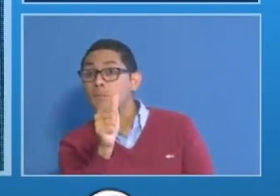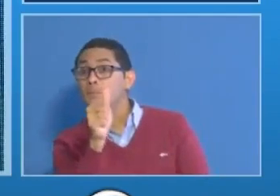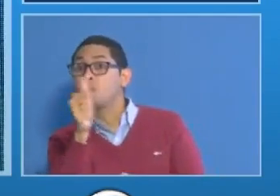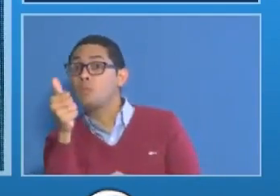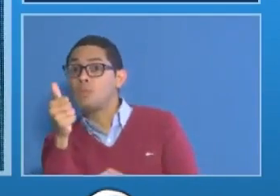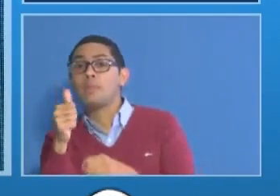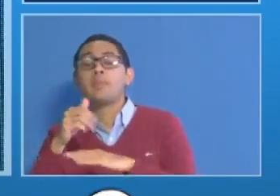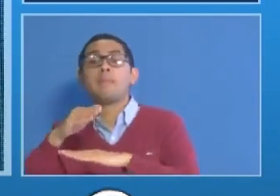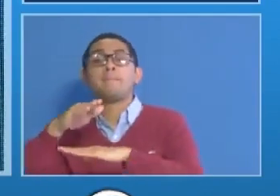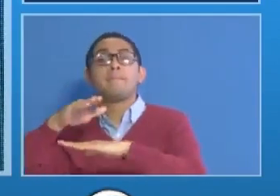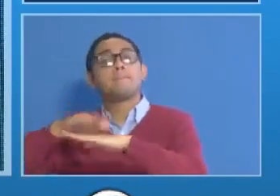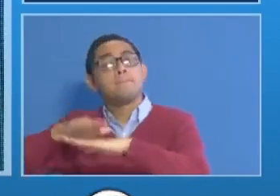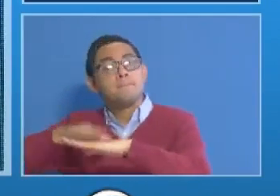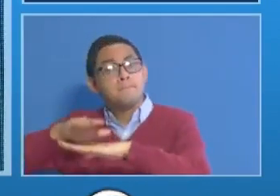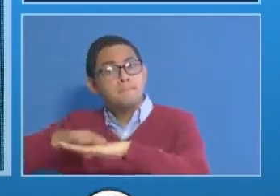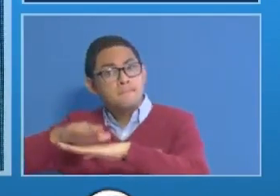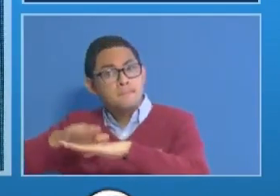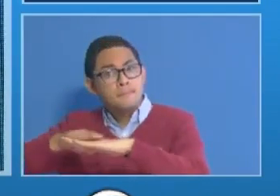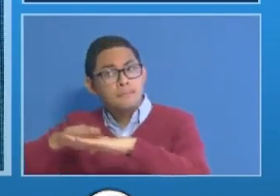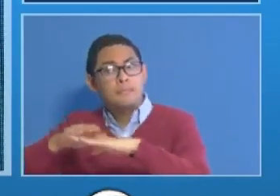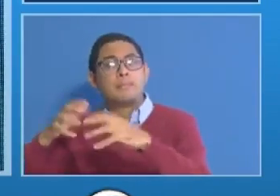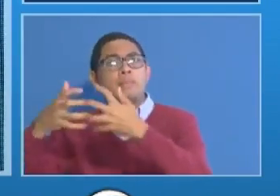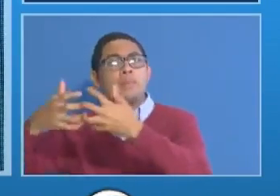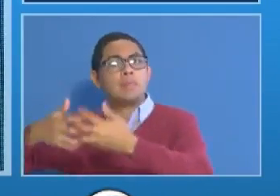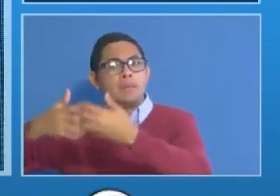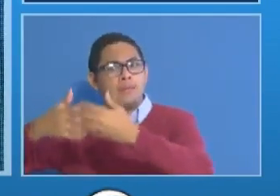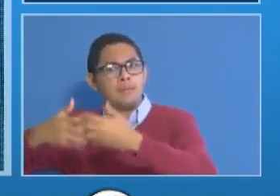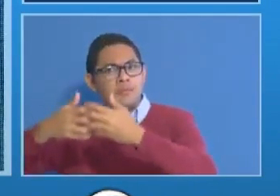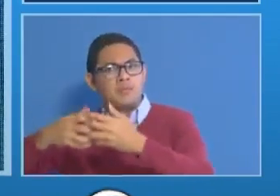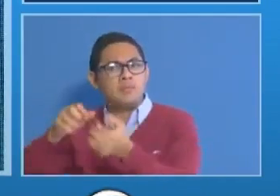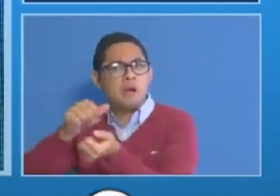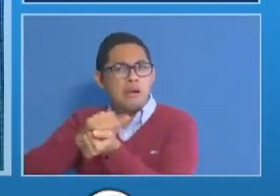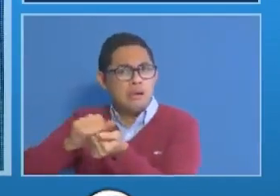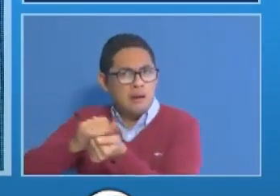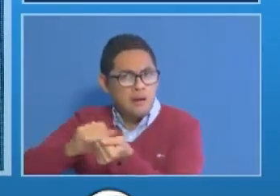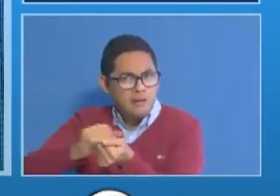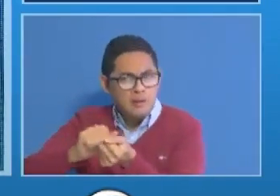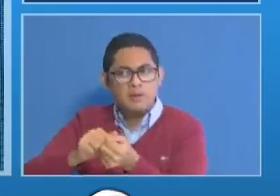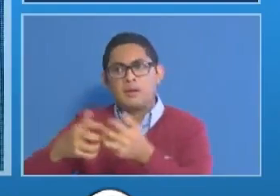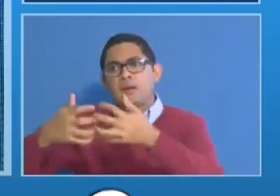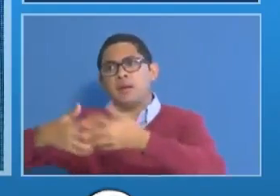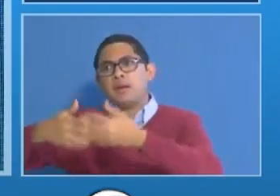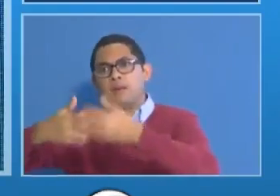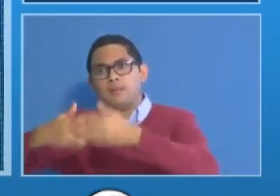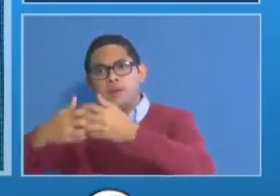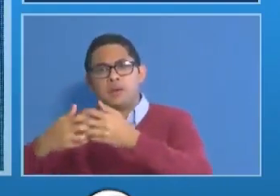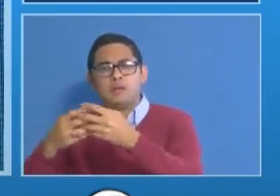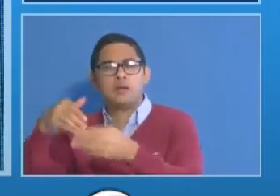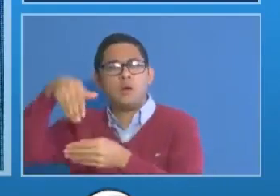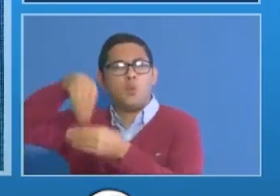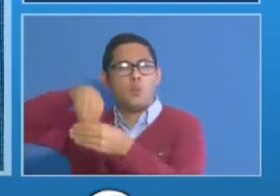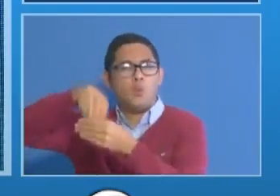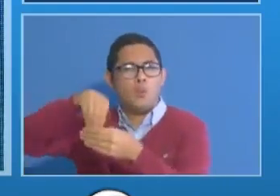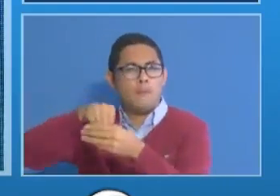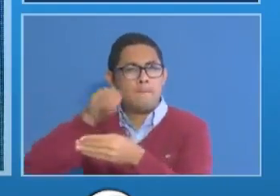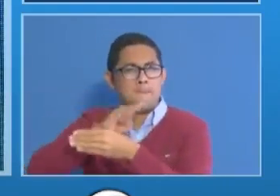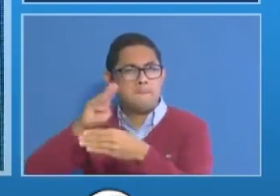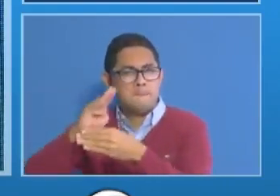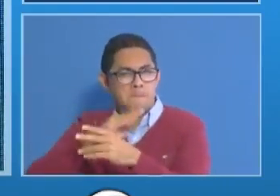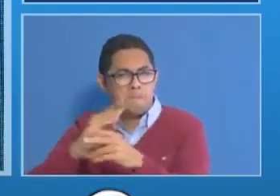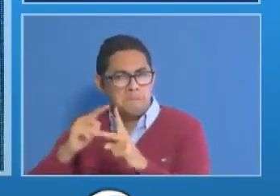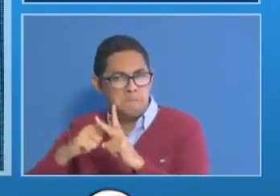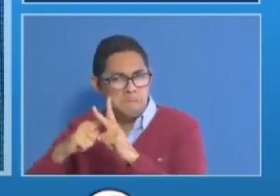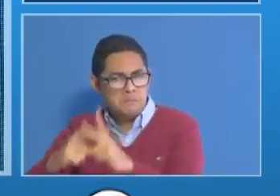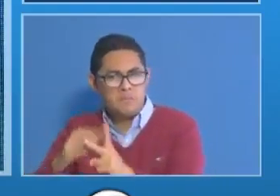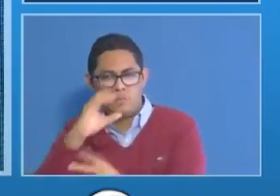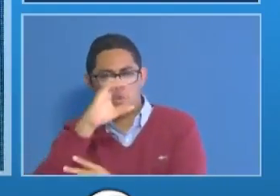a empresas como las banderías, cooperativas de ahorro y crédito, como